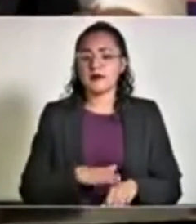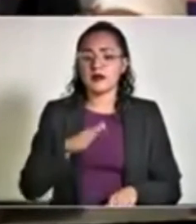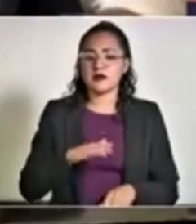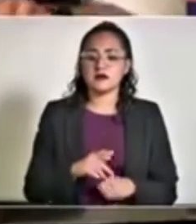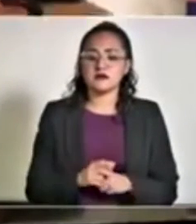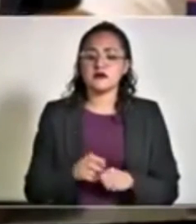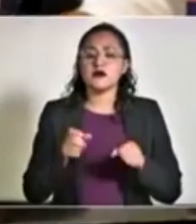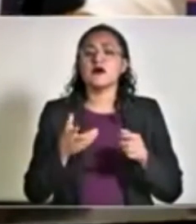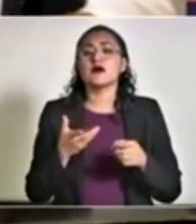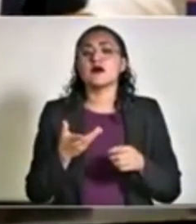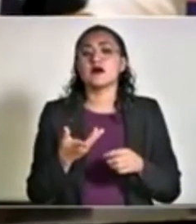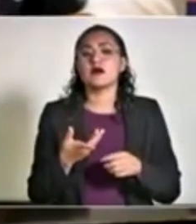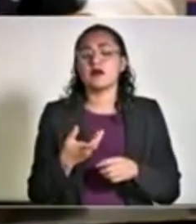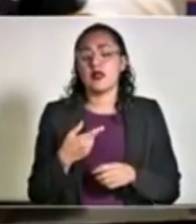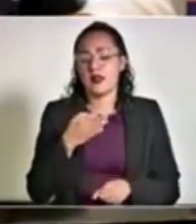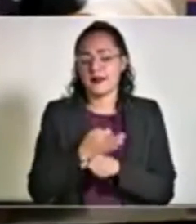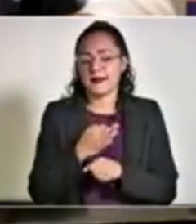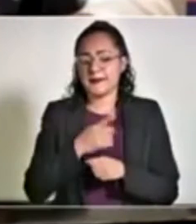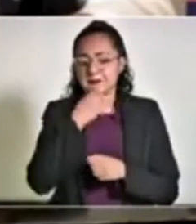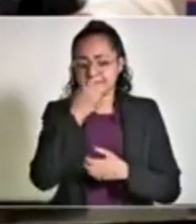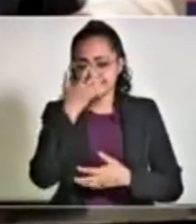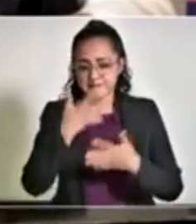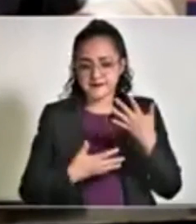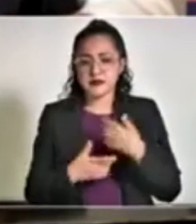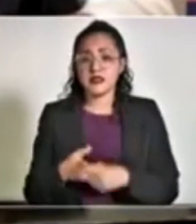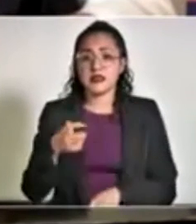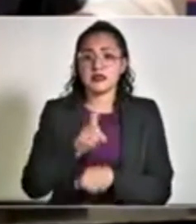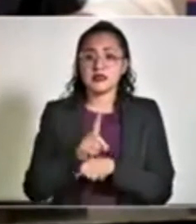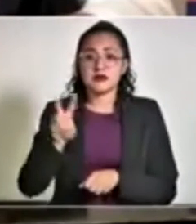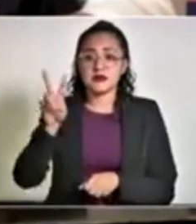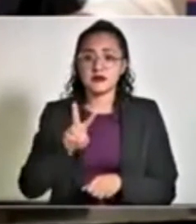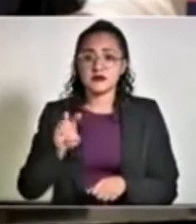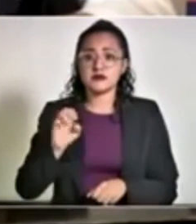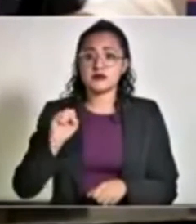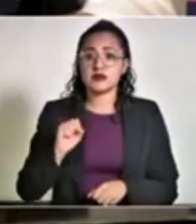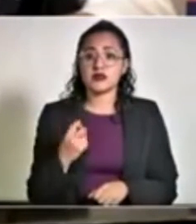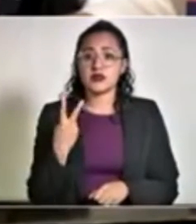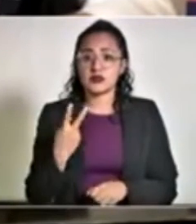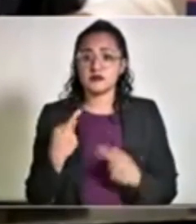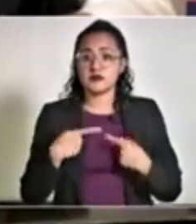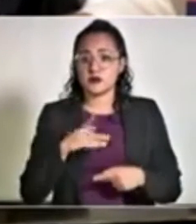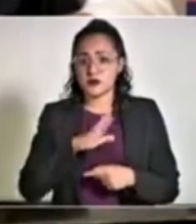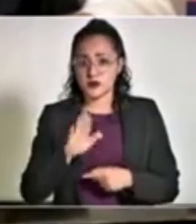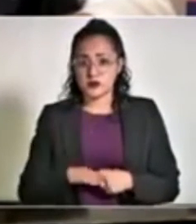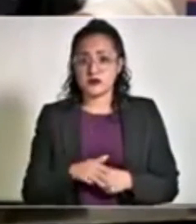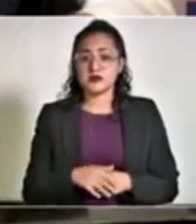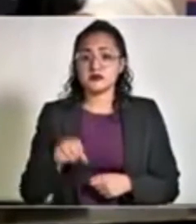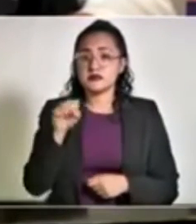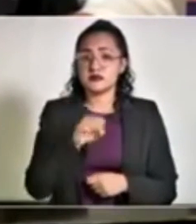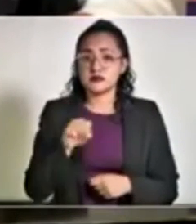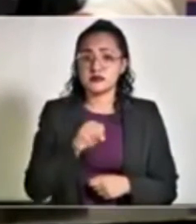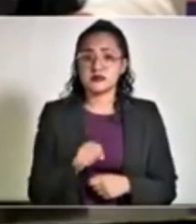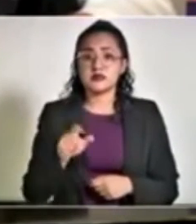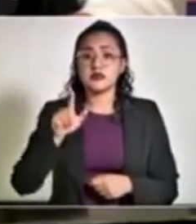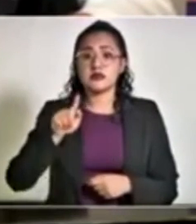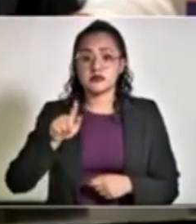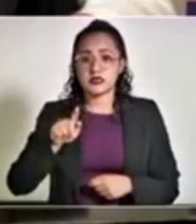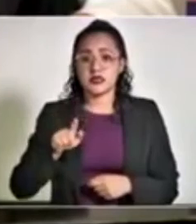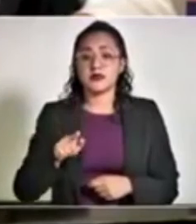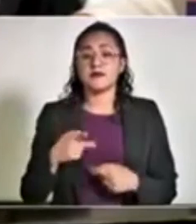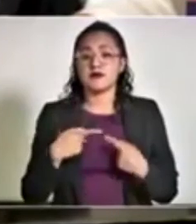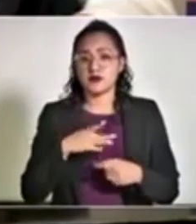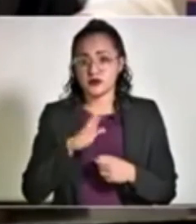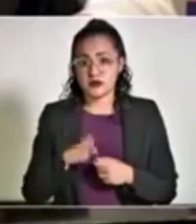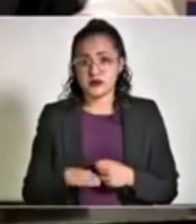distribuidas de la siguiente manera. El viernes, 62 defunciones. El sábado, 70.